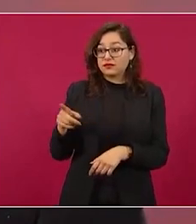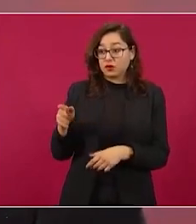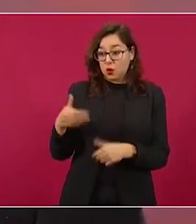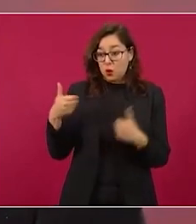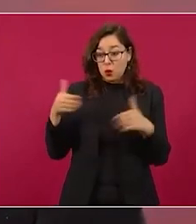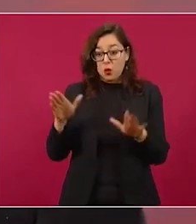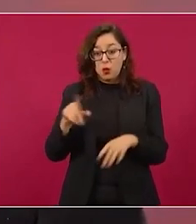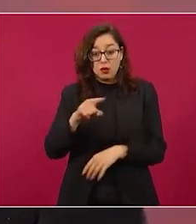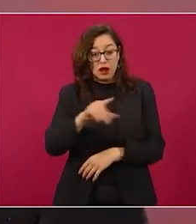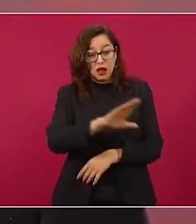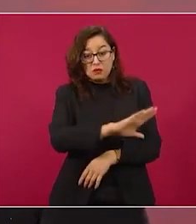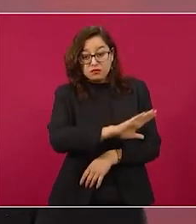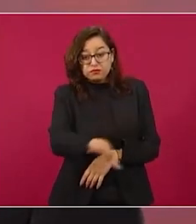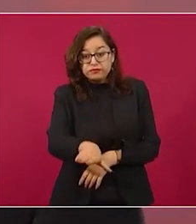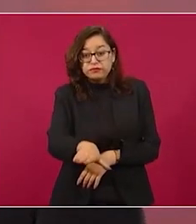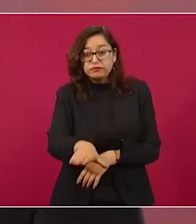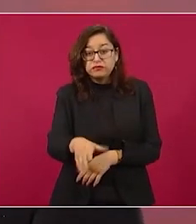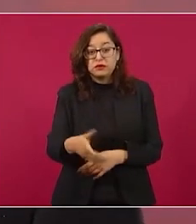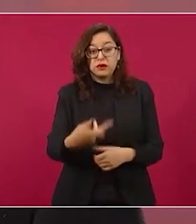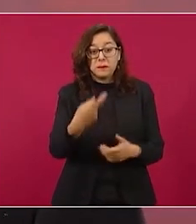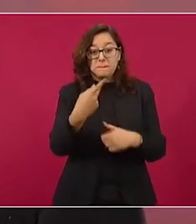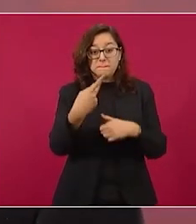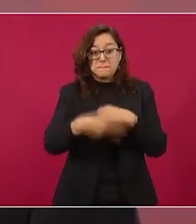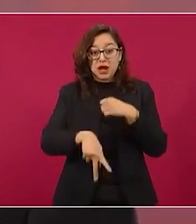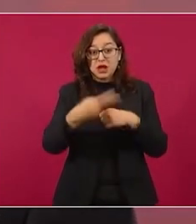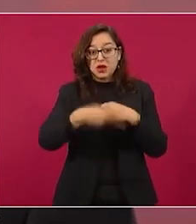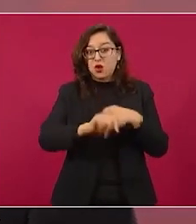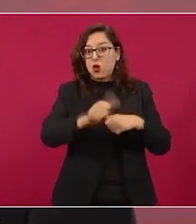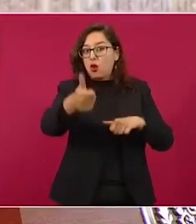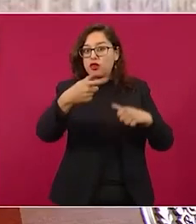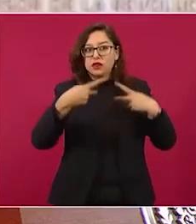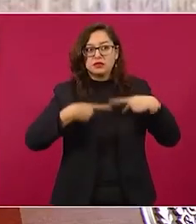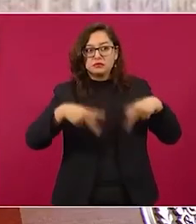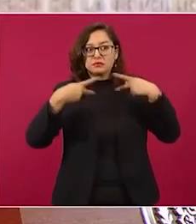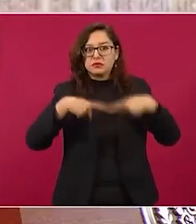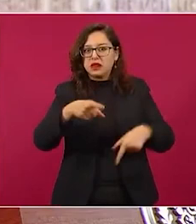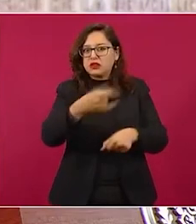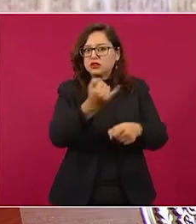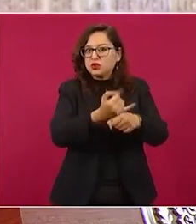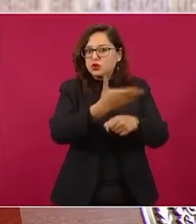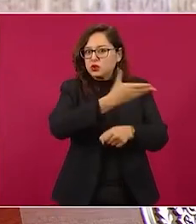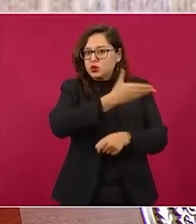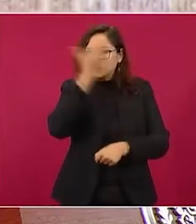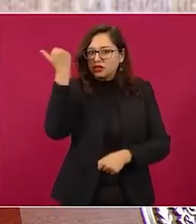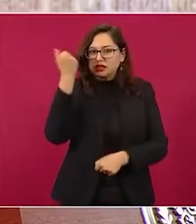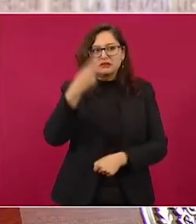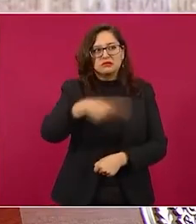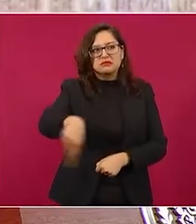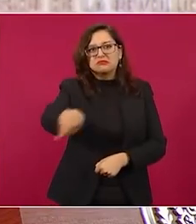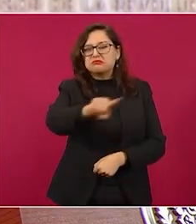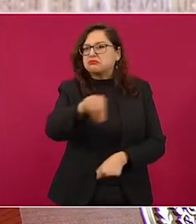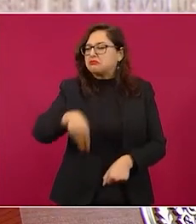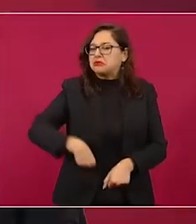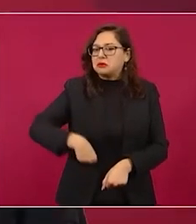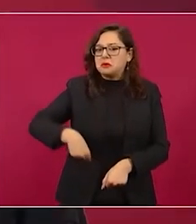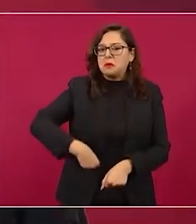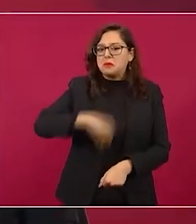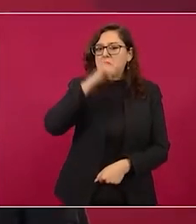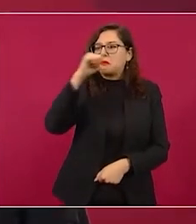ponen en riesgo la vida de otras personas.